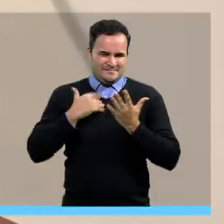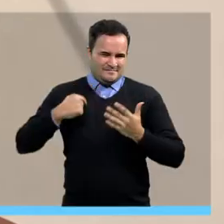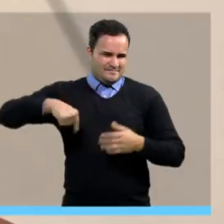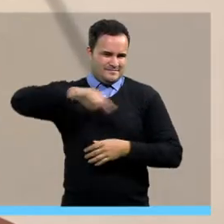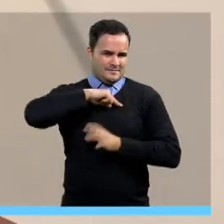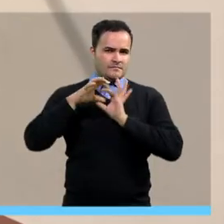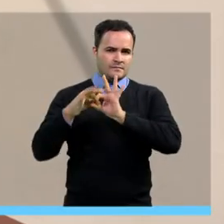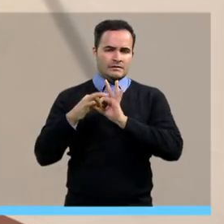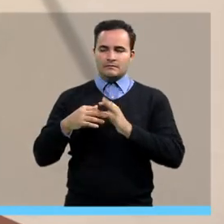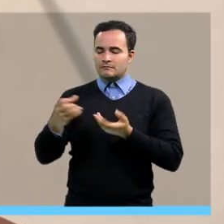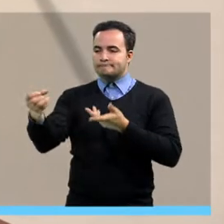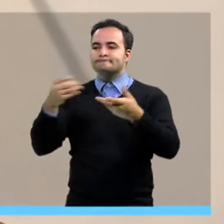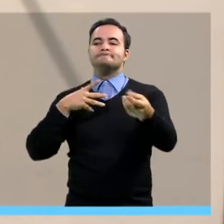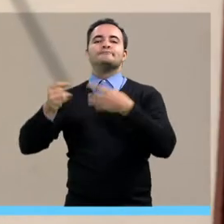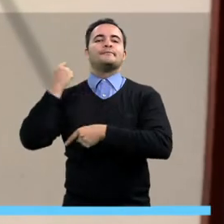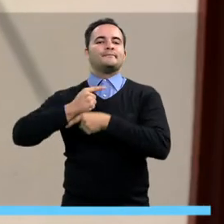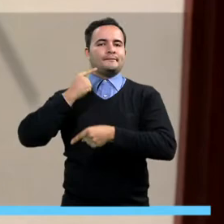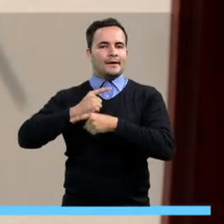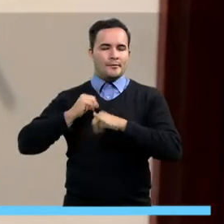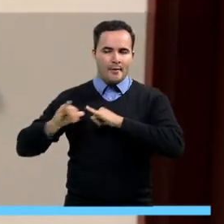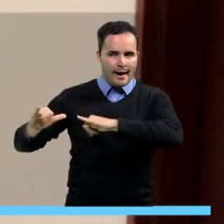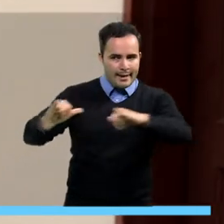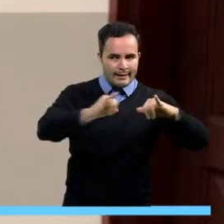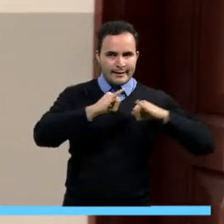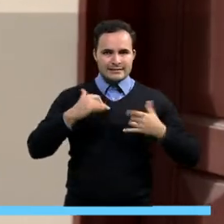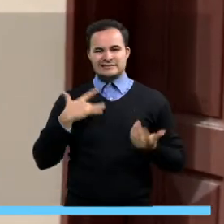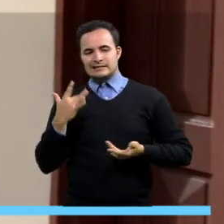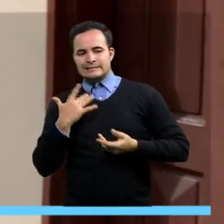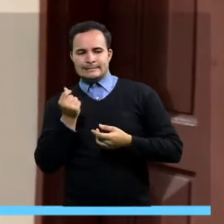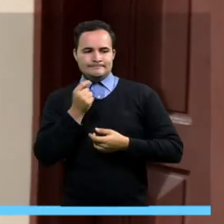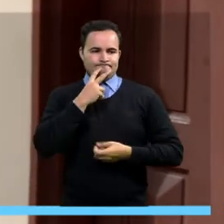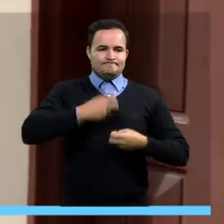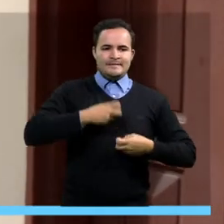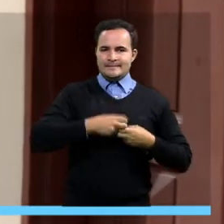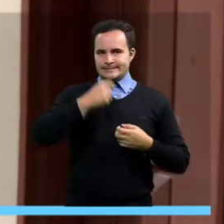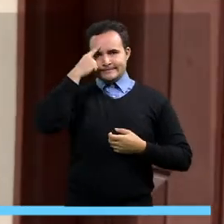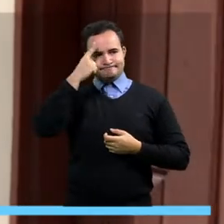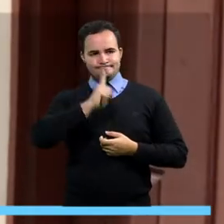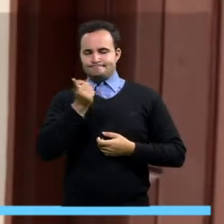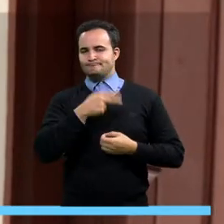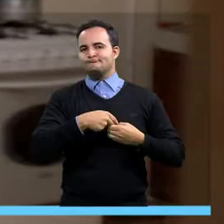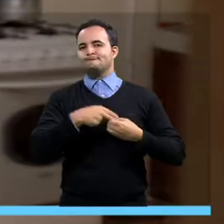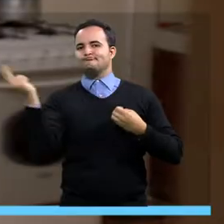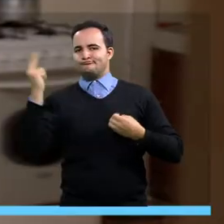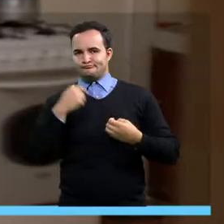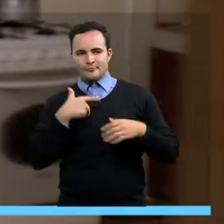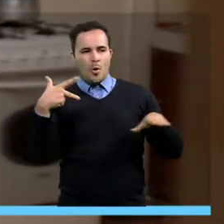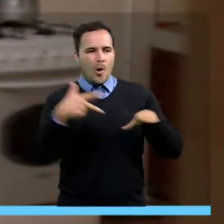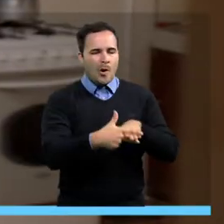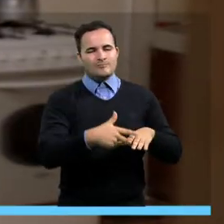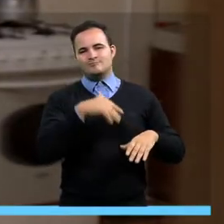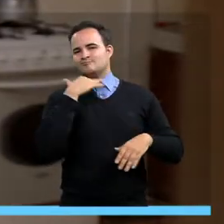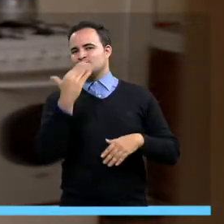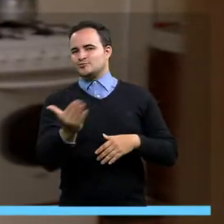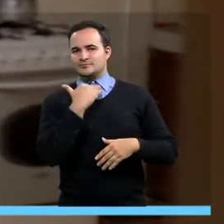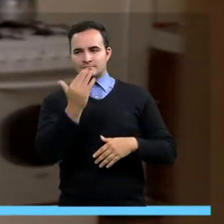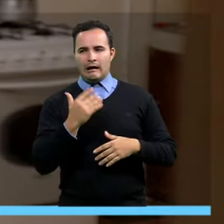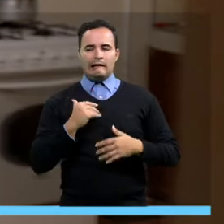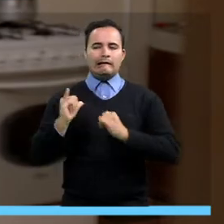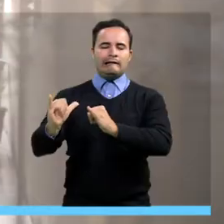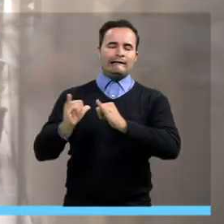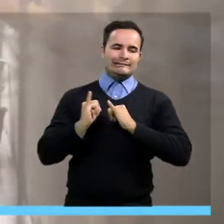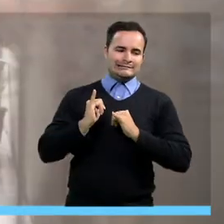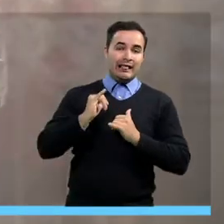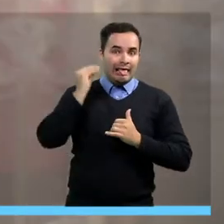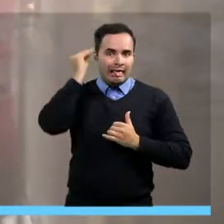varios compañeros de la carrera y todo. Y ellos también manifestaron lo mismo, que por motivos económicos no iban a poder continuar. Entonces